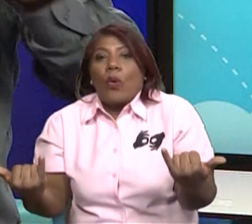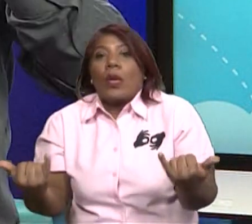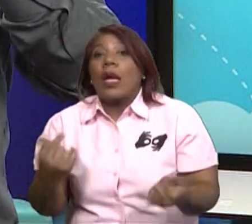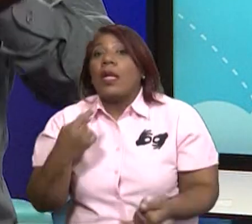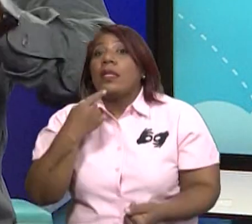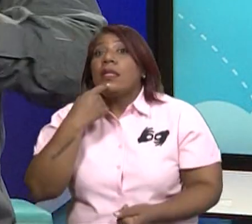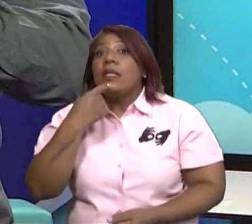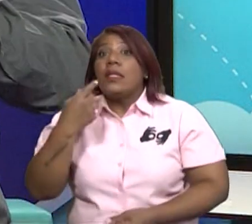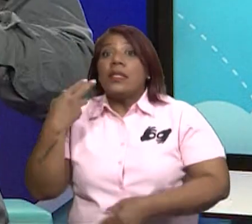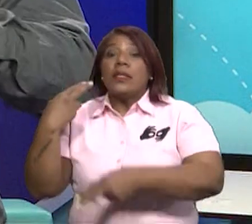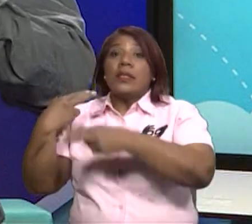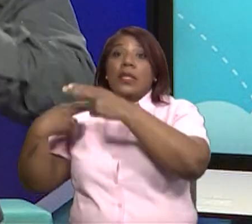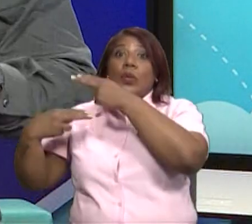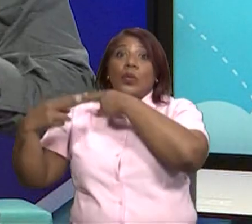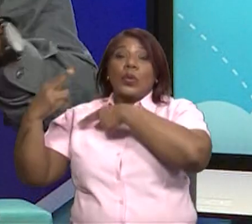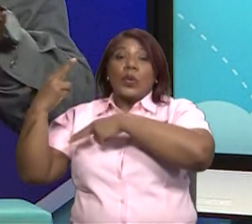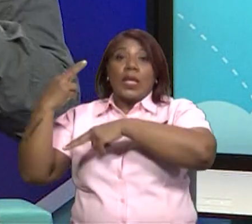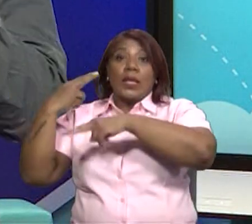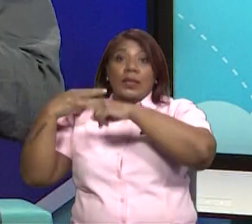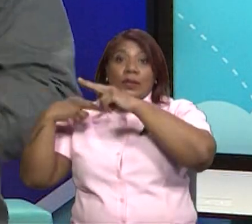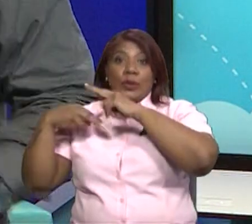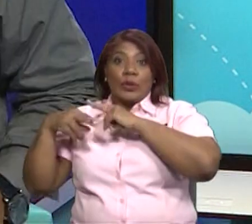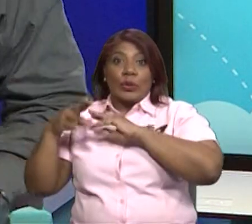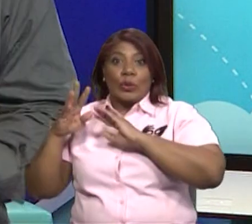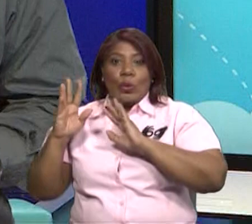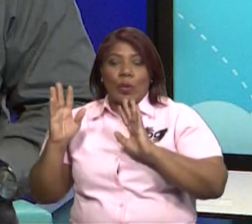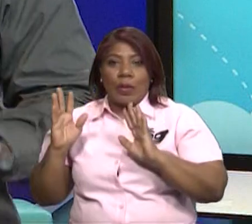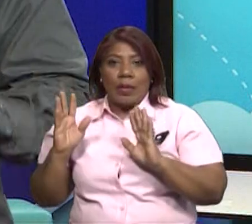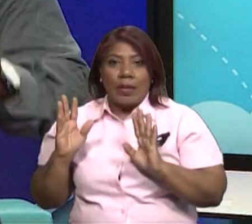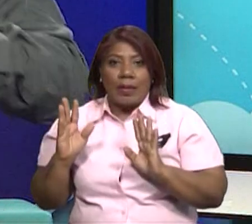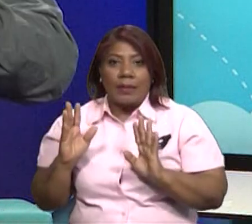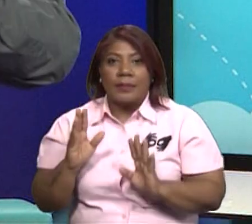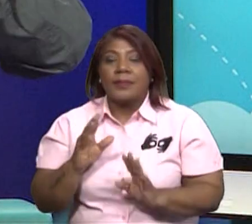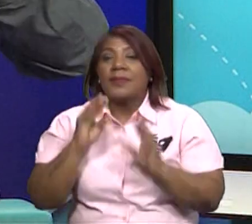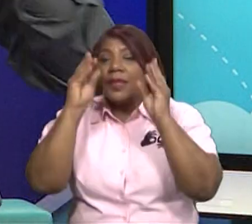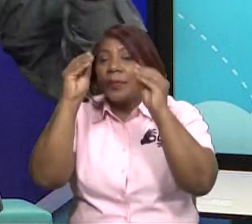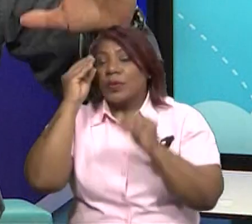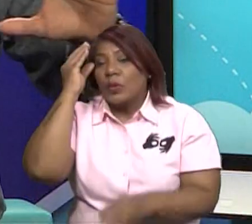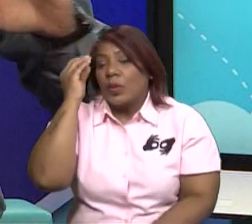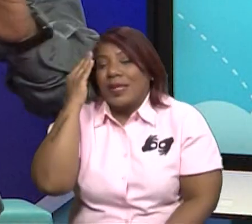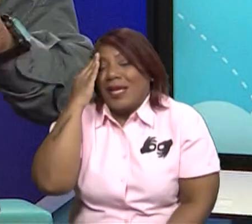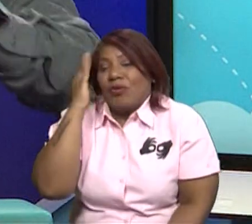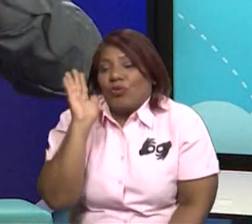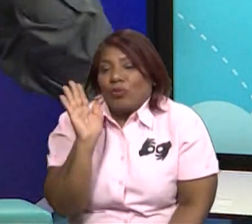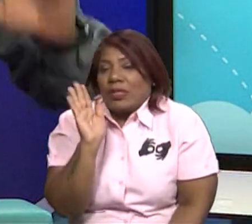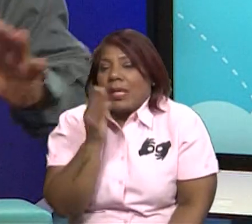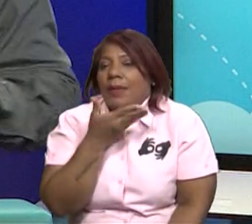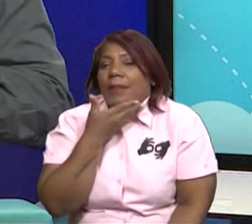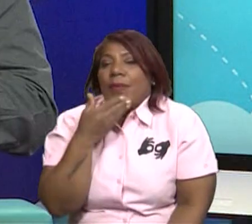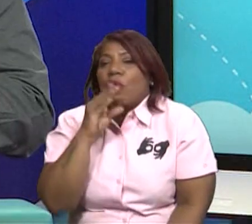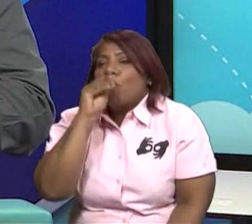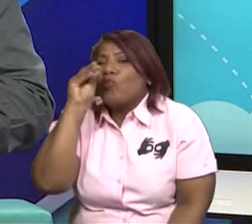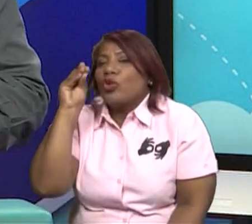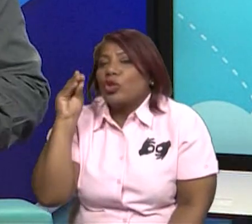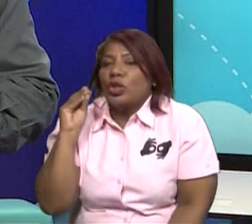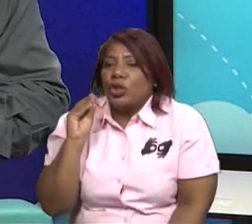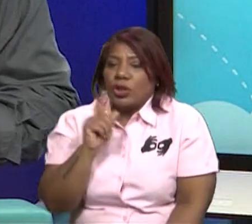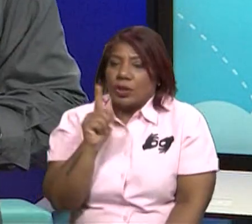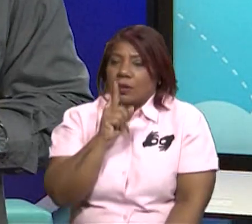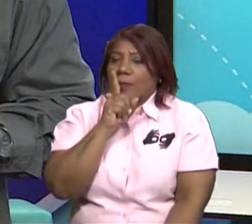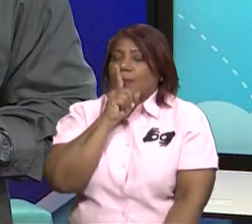que dice que mejor me digo porque me voy a conseguir problemas con eso porque es una historia urbana. Pero